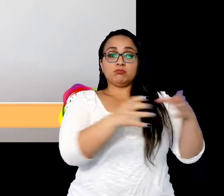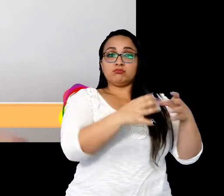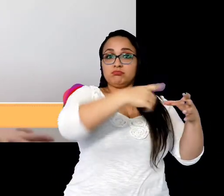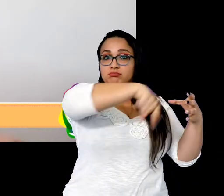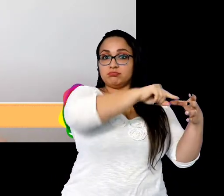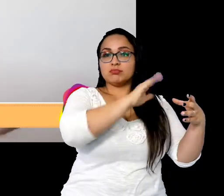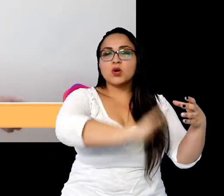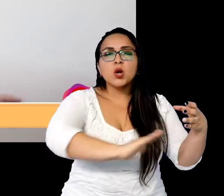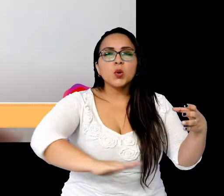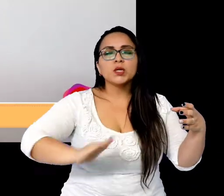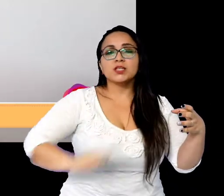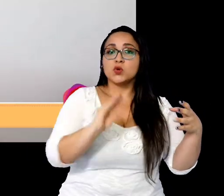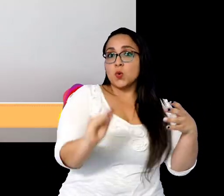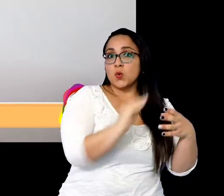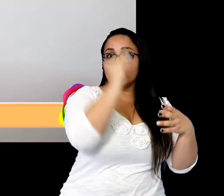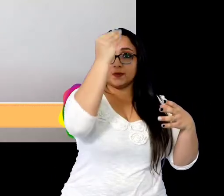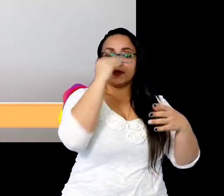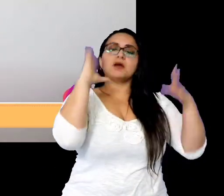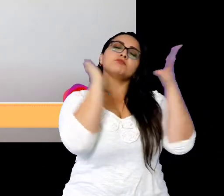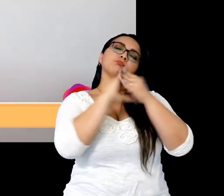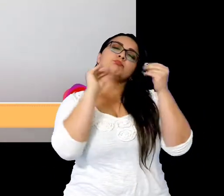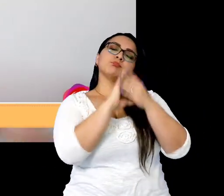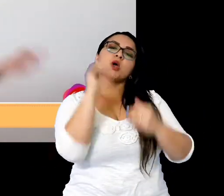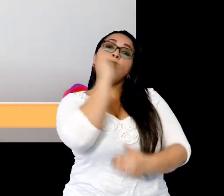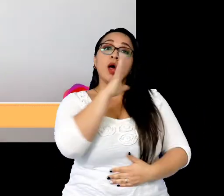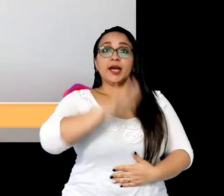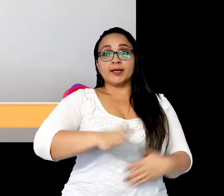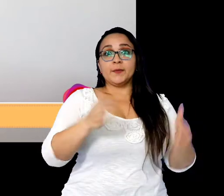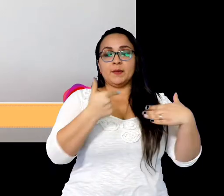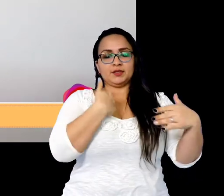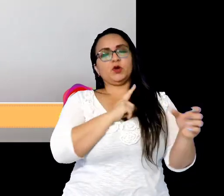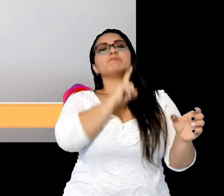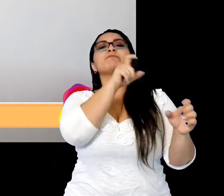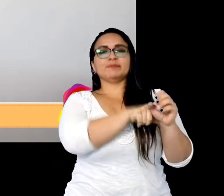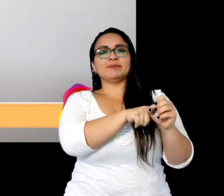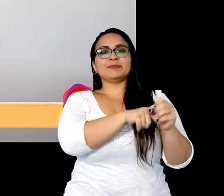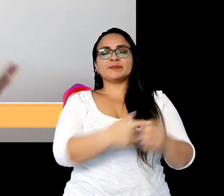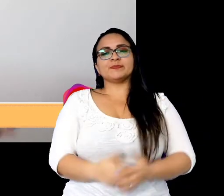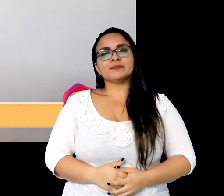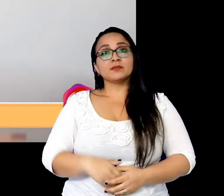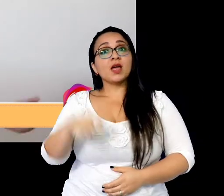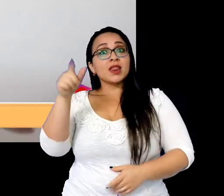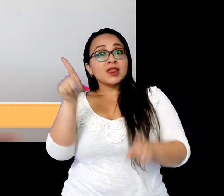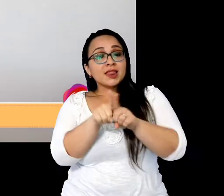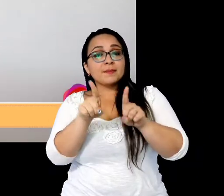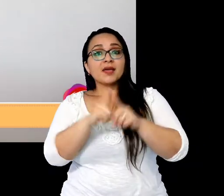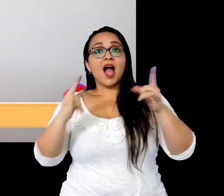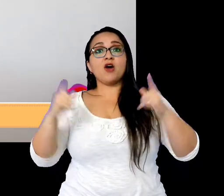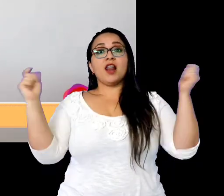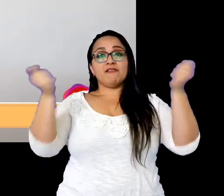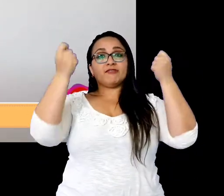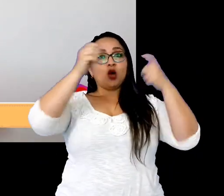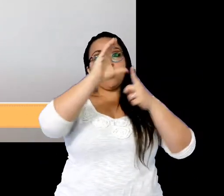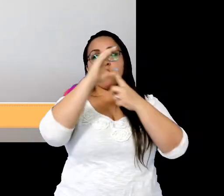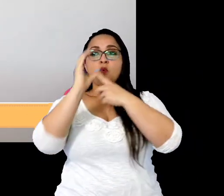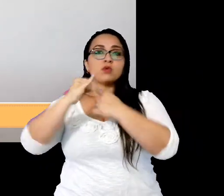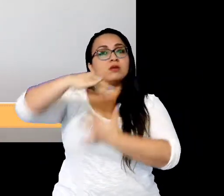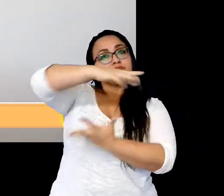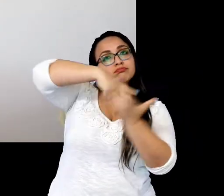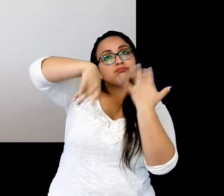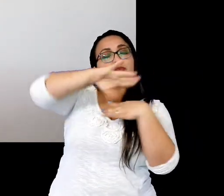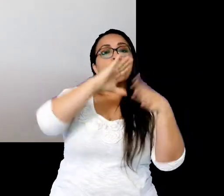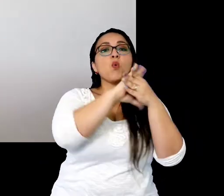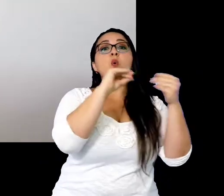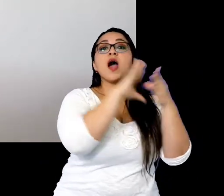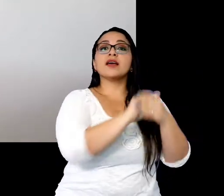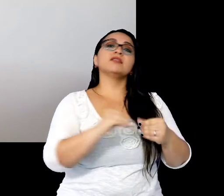Infantil y Juvenil de Narración Oral de Panamá. Soy participante de la Fiesta Intercultural de Cuentos y